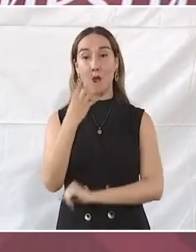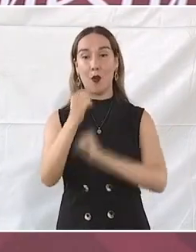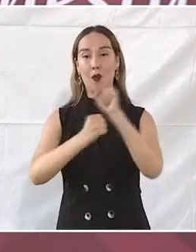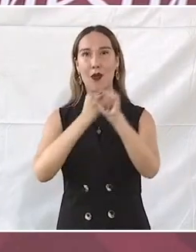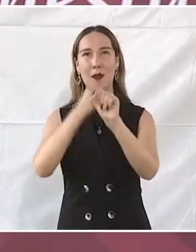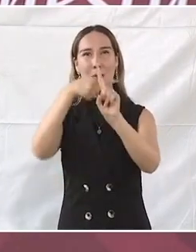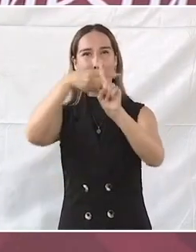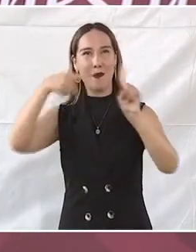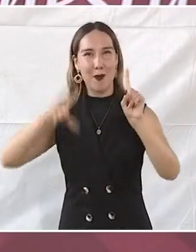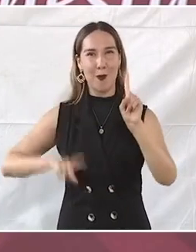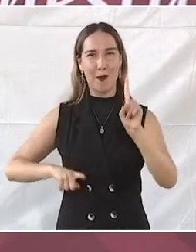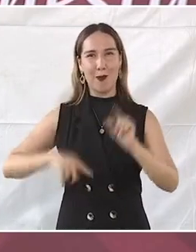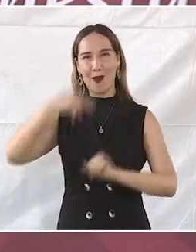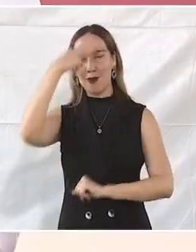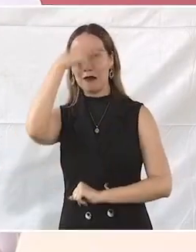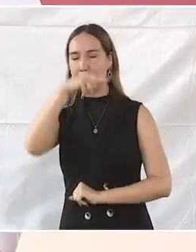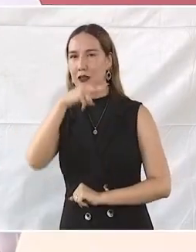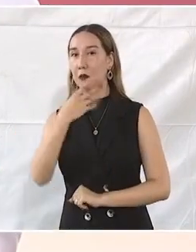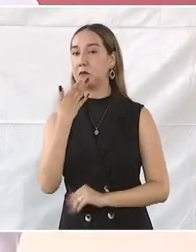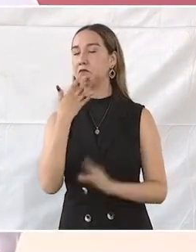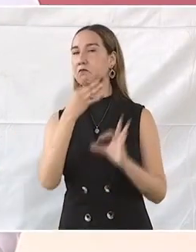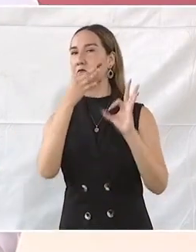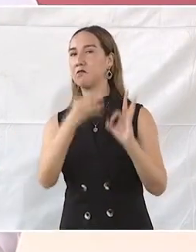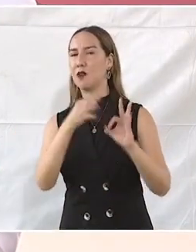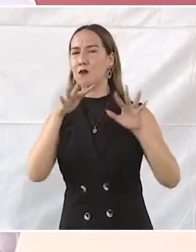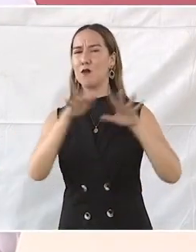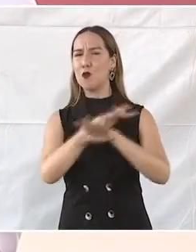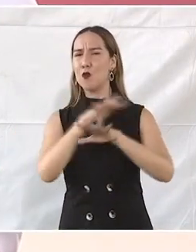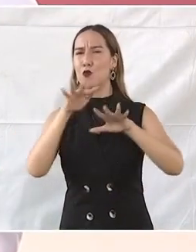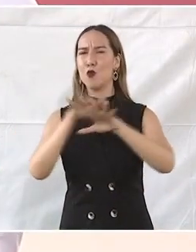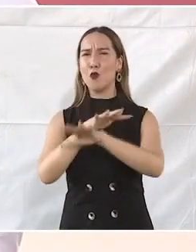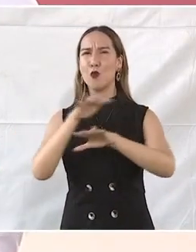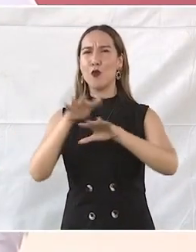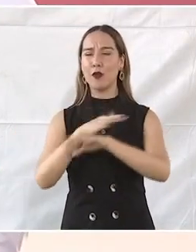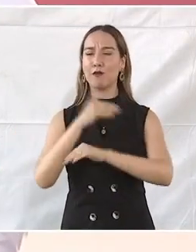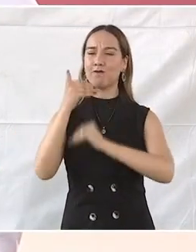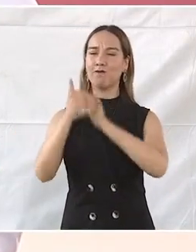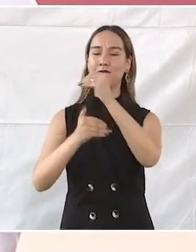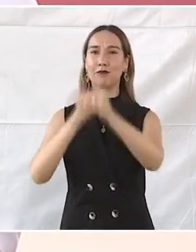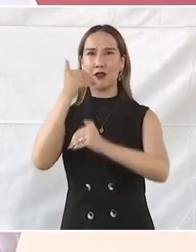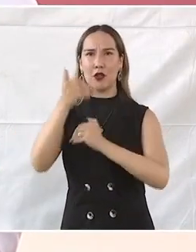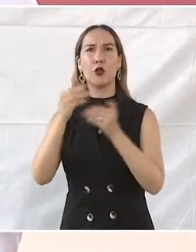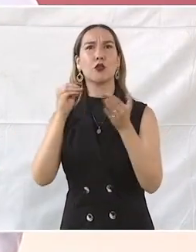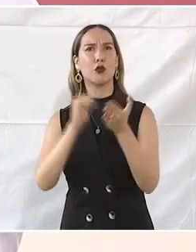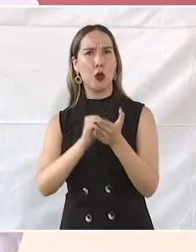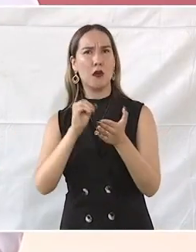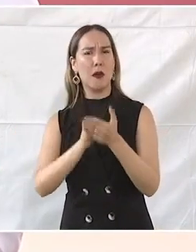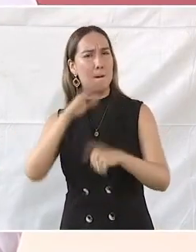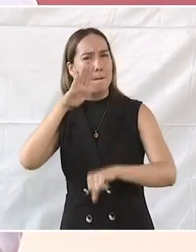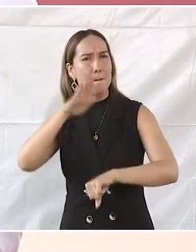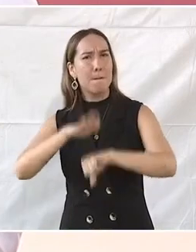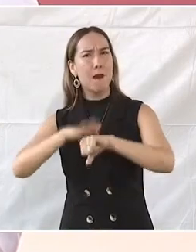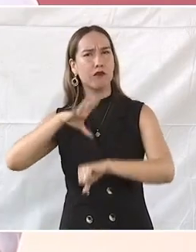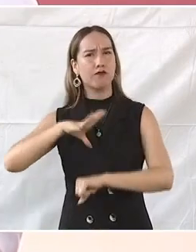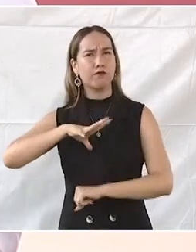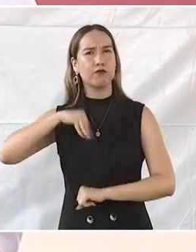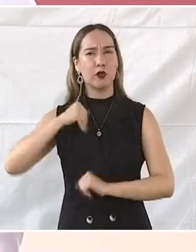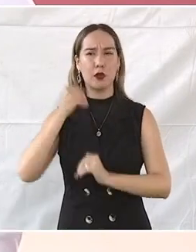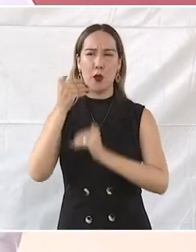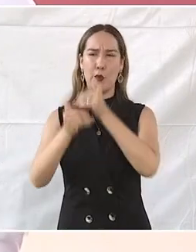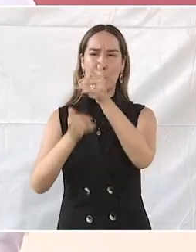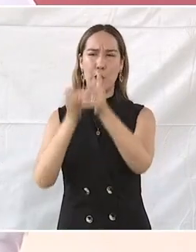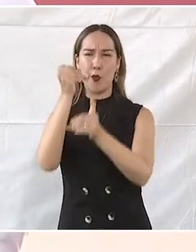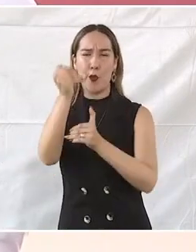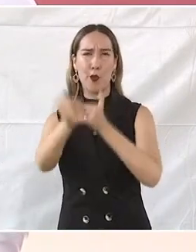resultados son evidentes. En el tiempo que queda, aceleraremos el paso aún más y dejaremos los cimientos de un